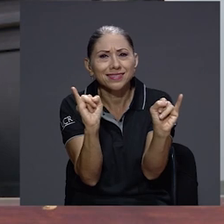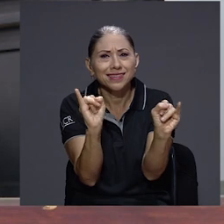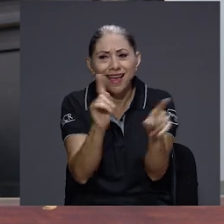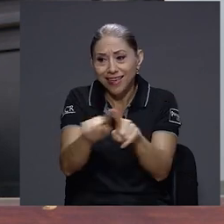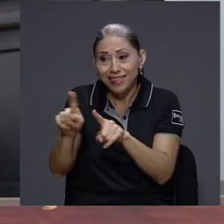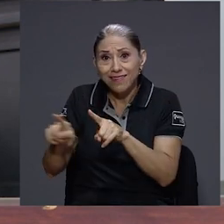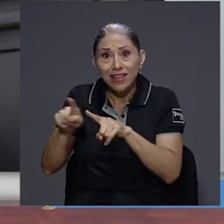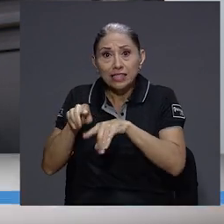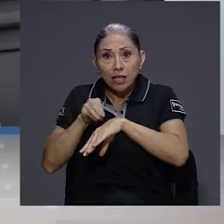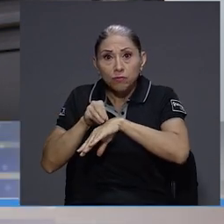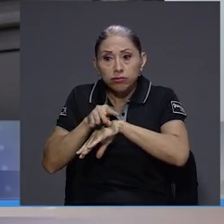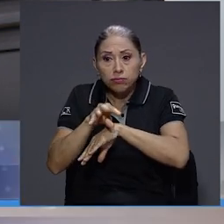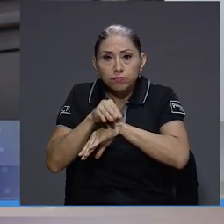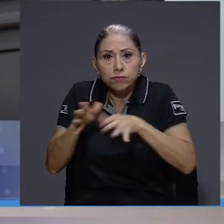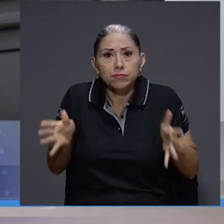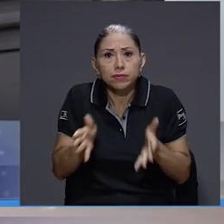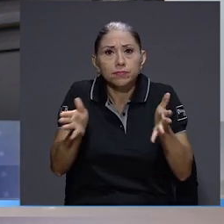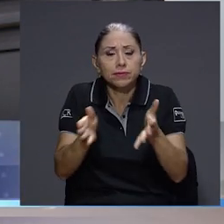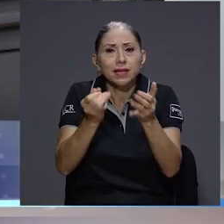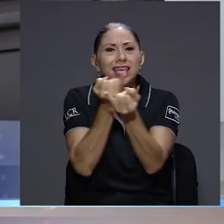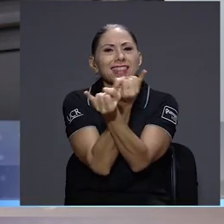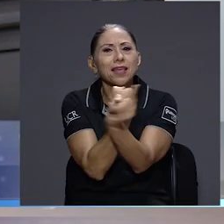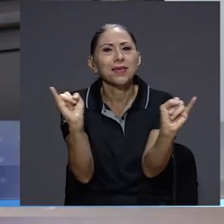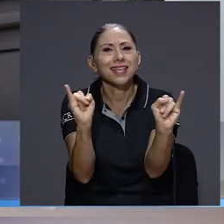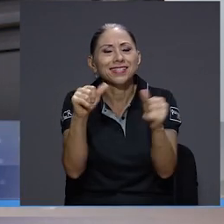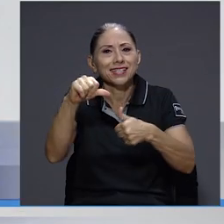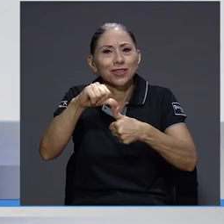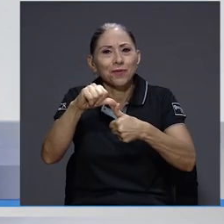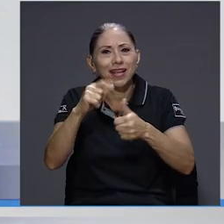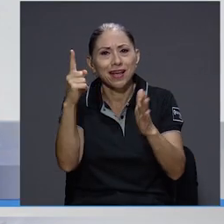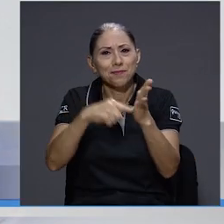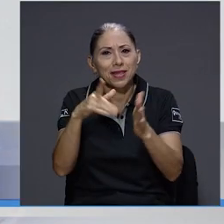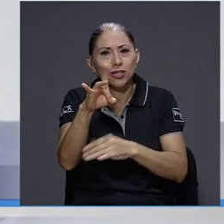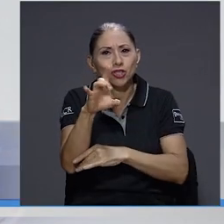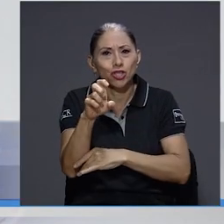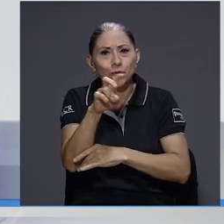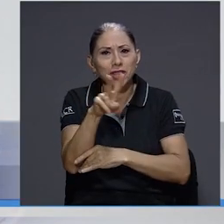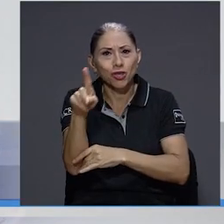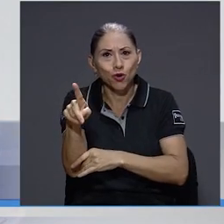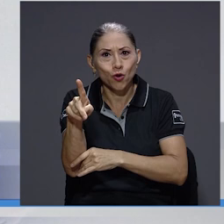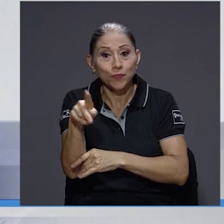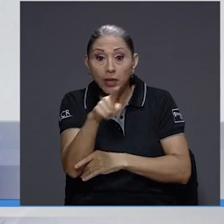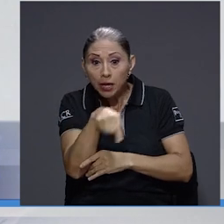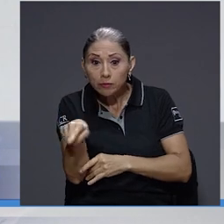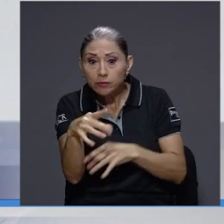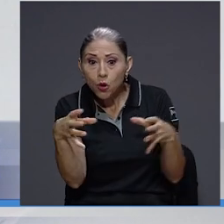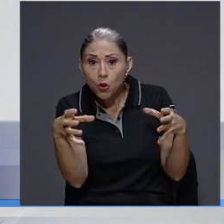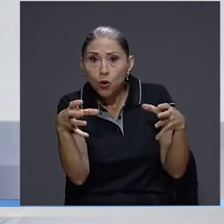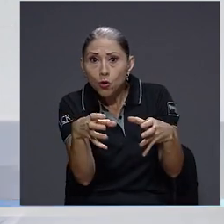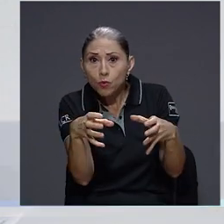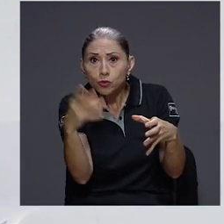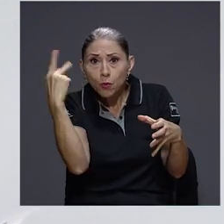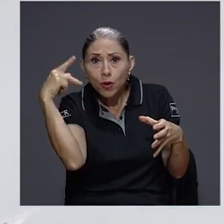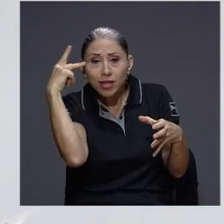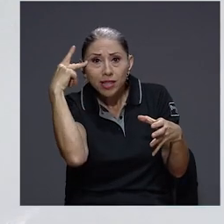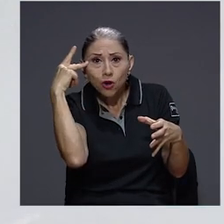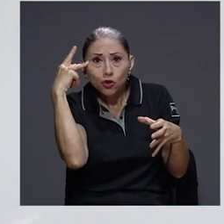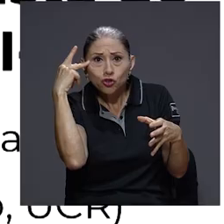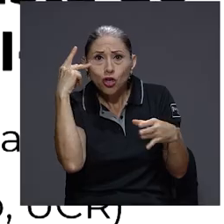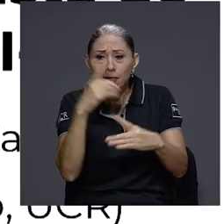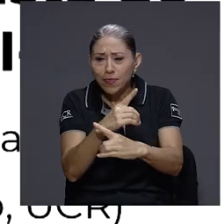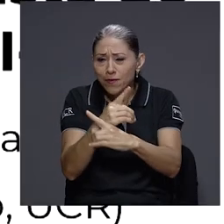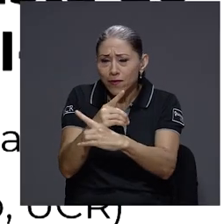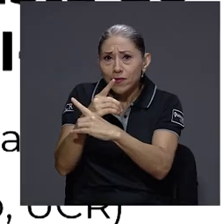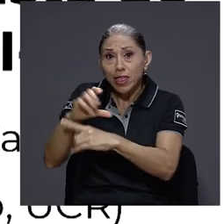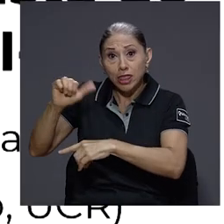permearon la independencia de Centroamérica en 1821, encontraron en movimientos políticos de otras latitudes